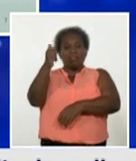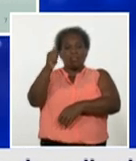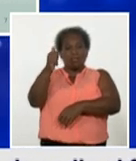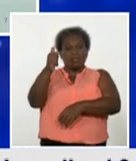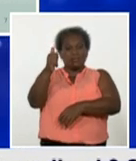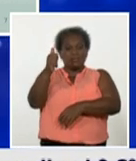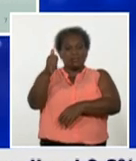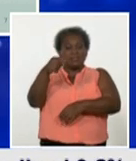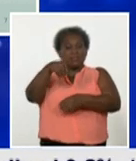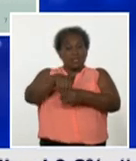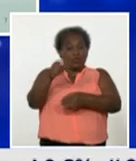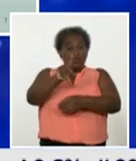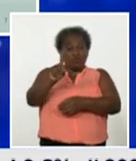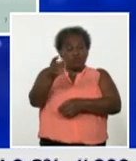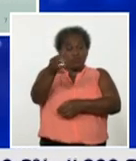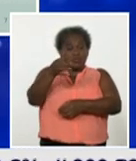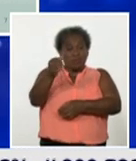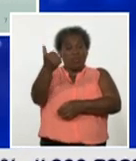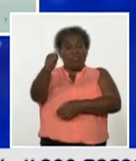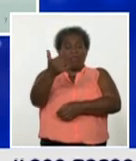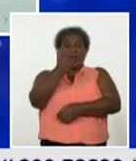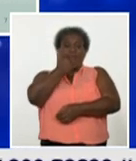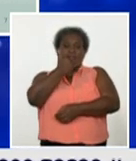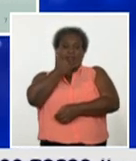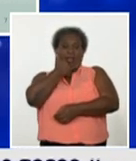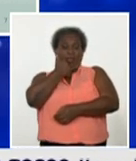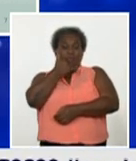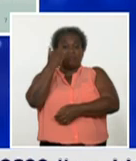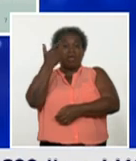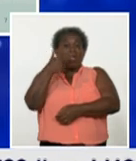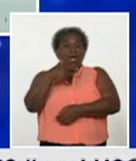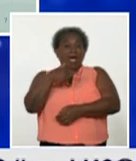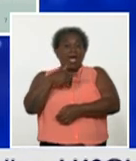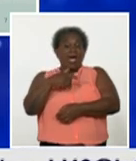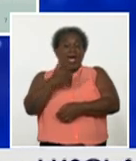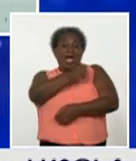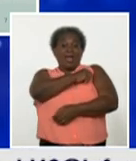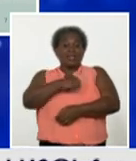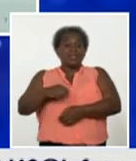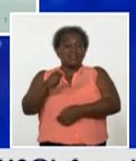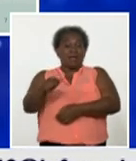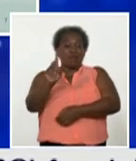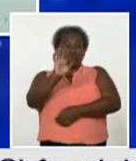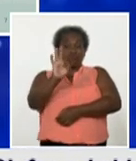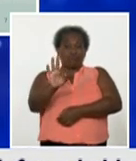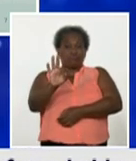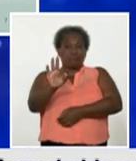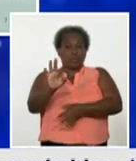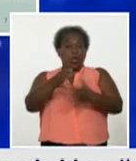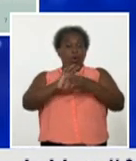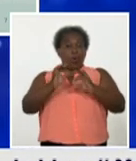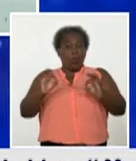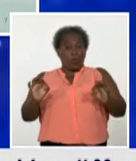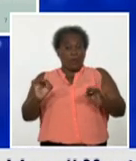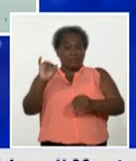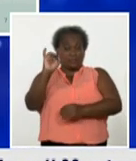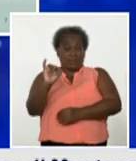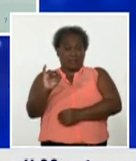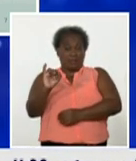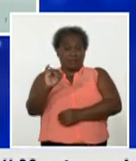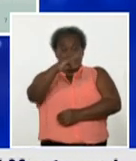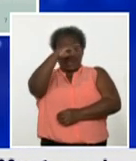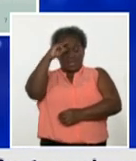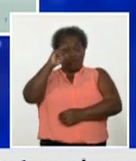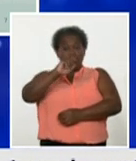municipios el mayor número ayer en Alquizar con ocho Guira de Melena con seis San Antonio de los